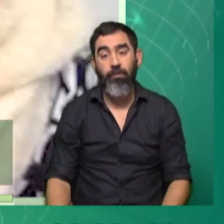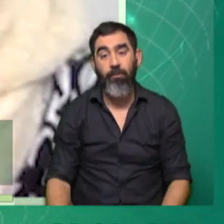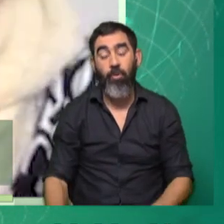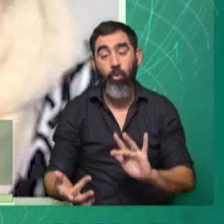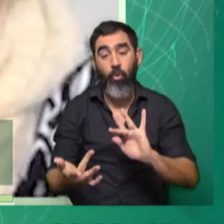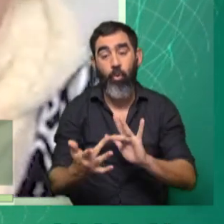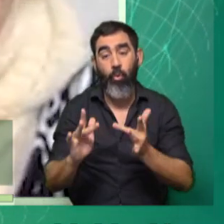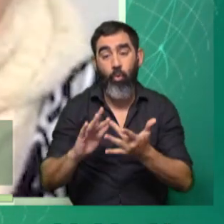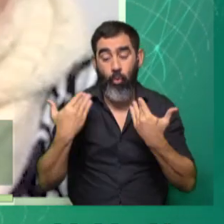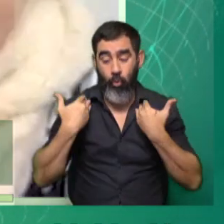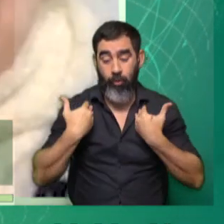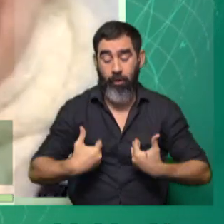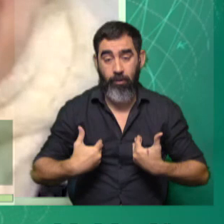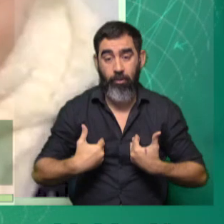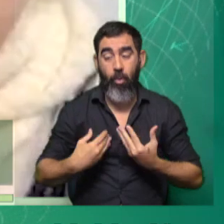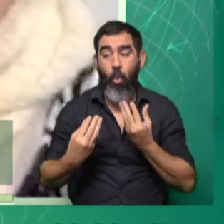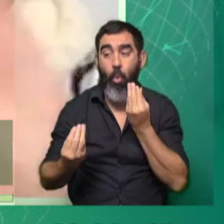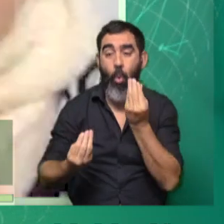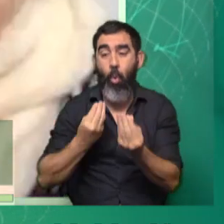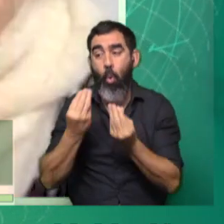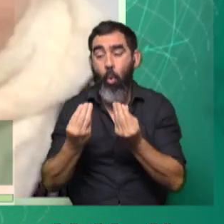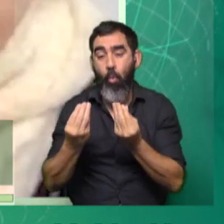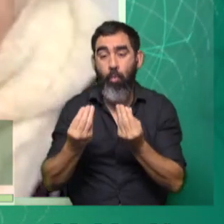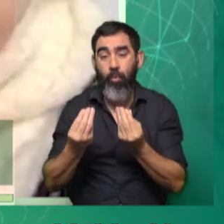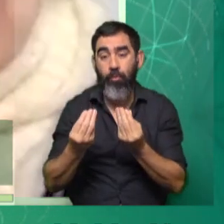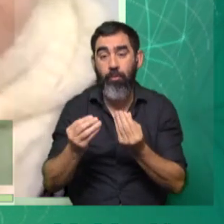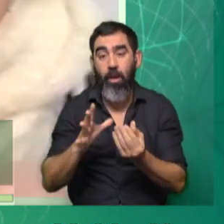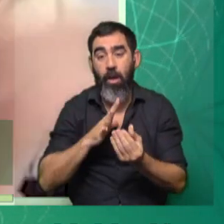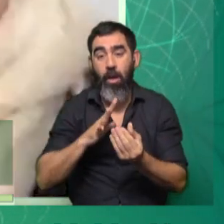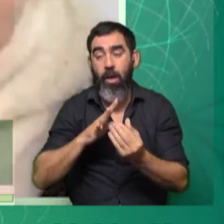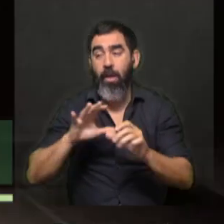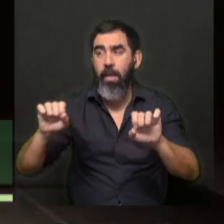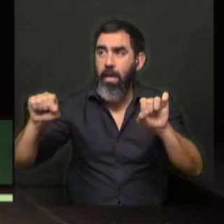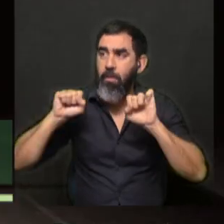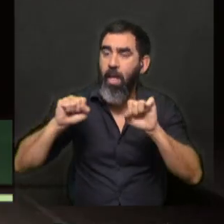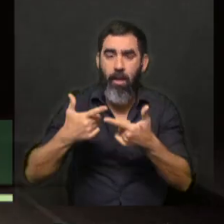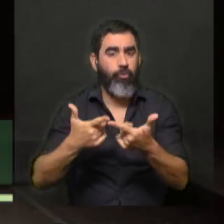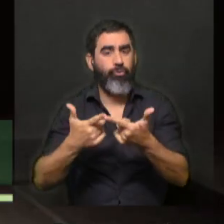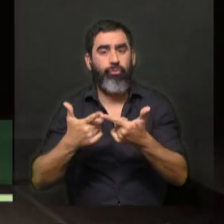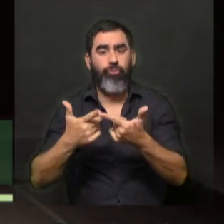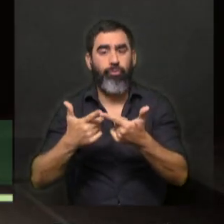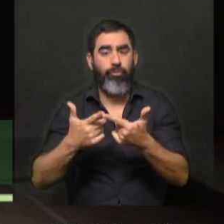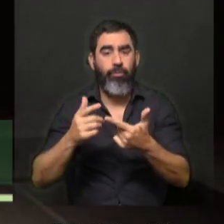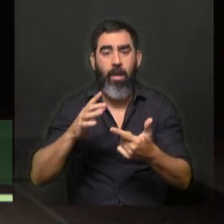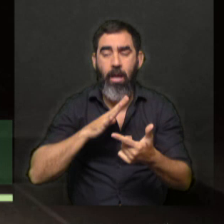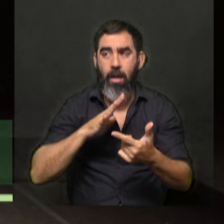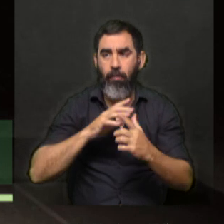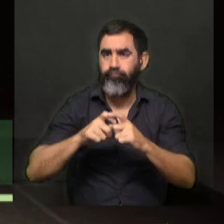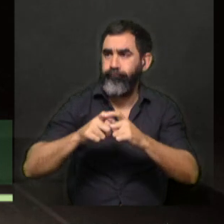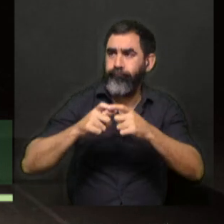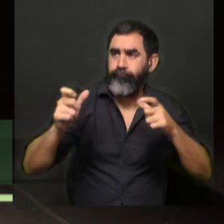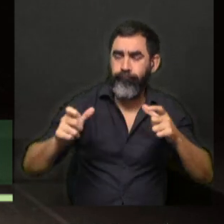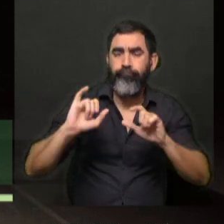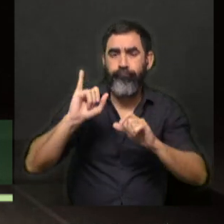contacto con su cuerpo. ¿De qué manera? Hay una explosión de gimnasios, hay una explosión de... Yo creo que sí que